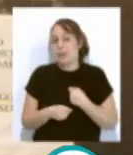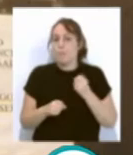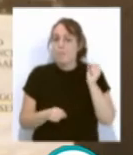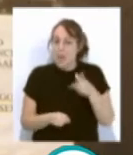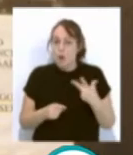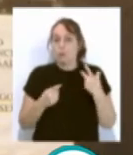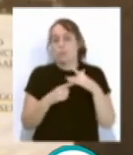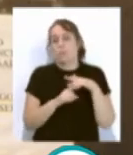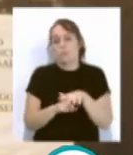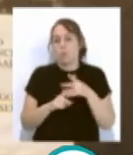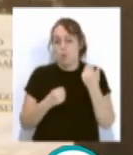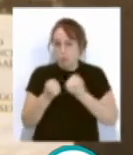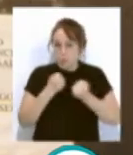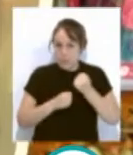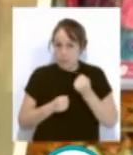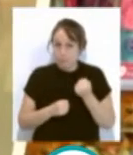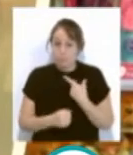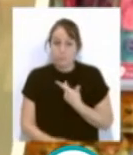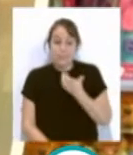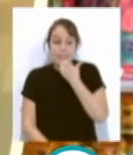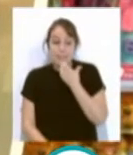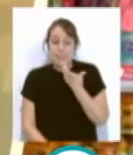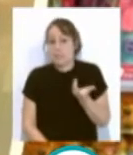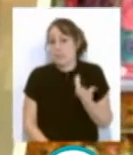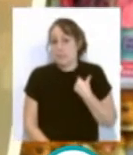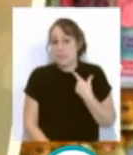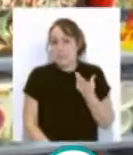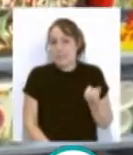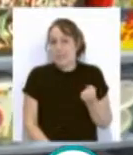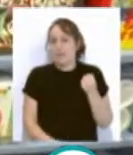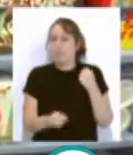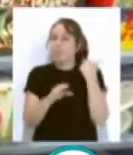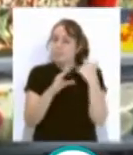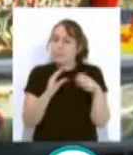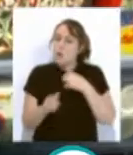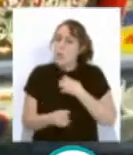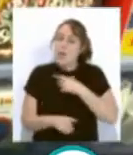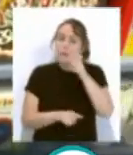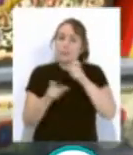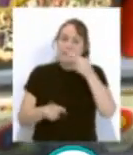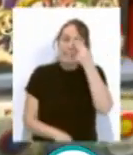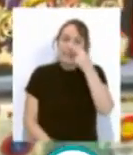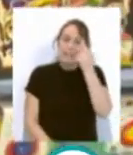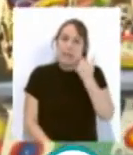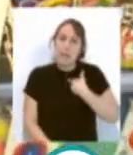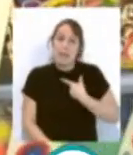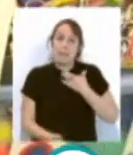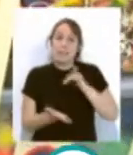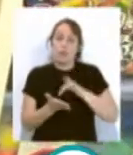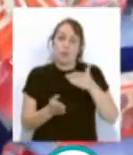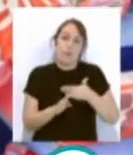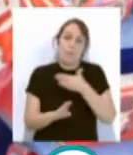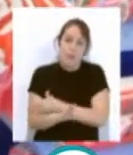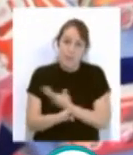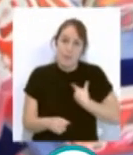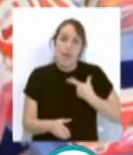situación económica, en aquellos casos en los que no sea posible la presentación vía telemática, las personas interesadas deberán solicitar cita previa a la Delegación